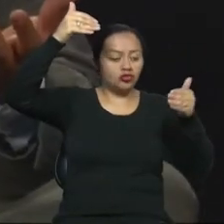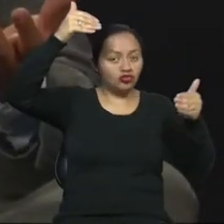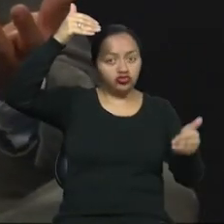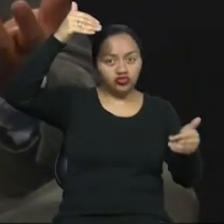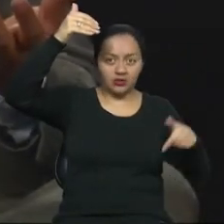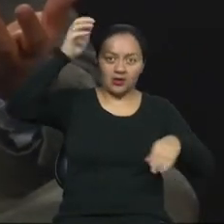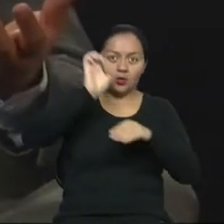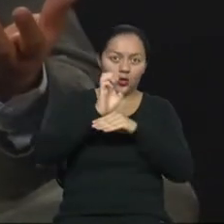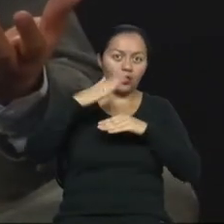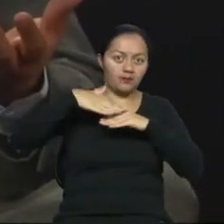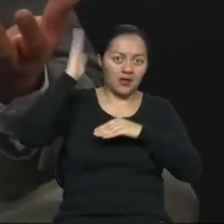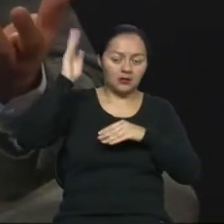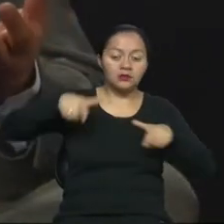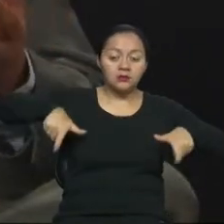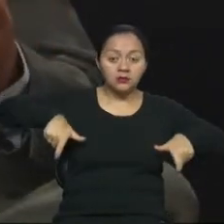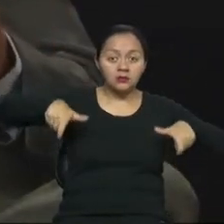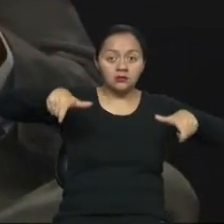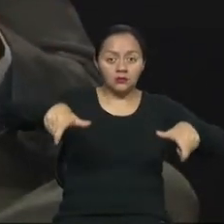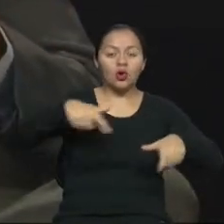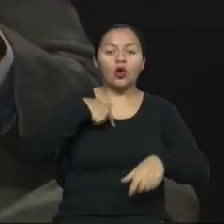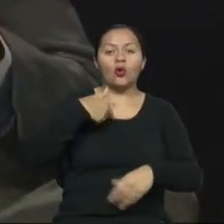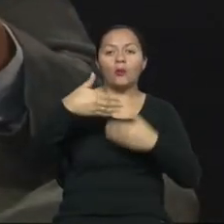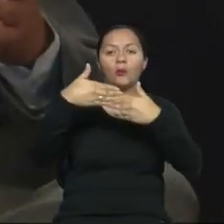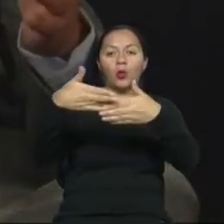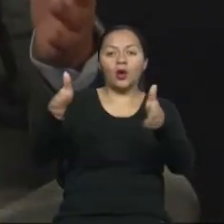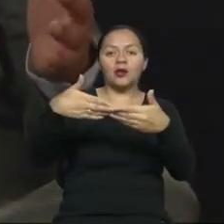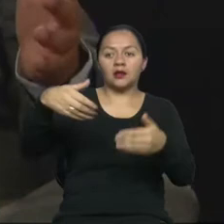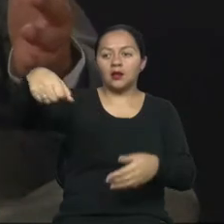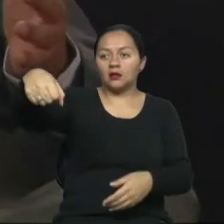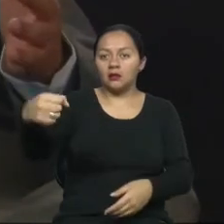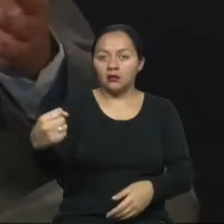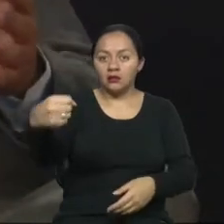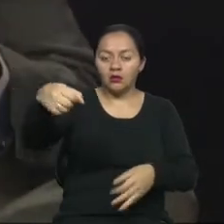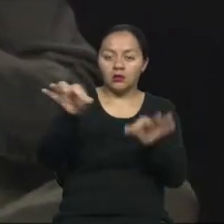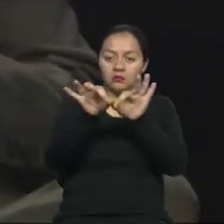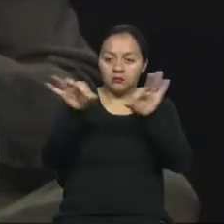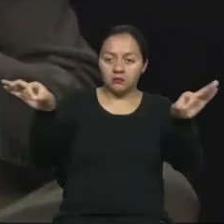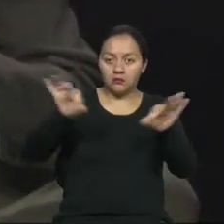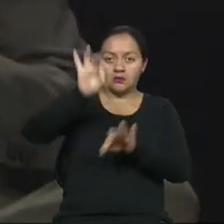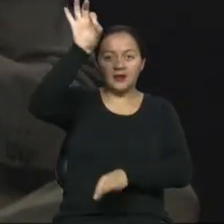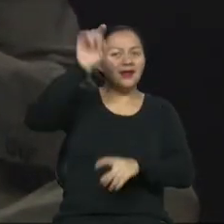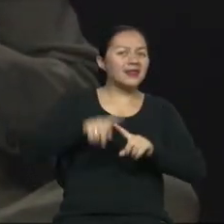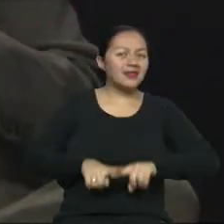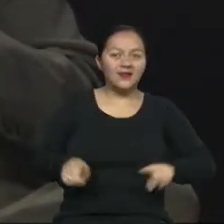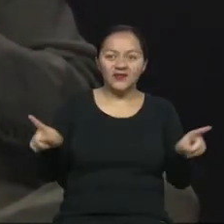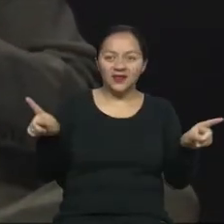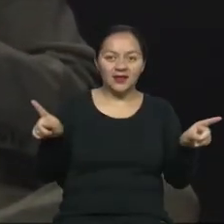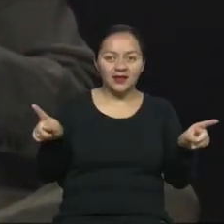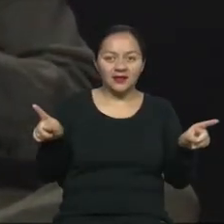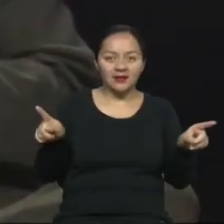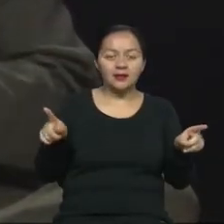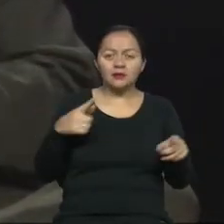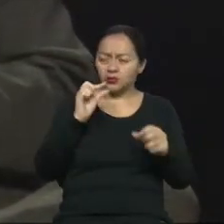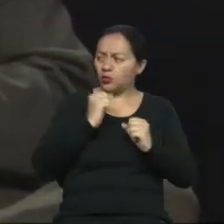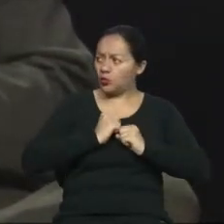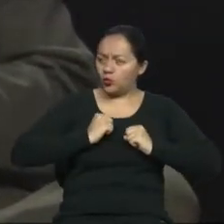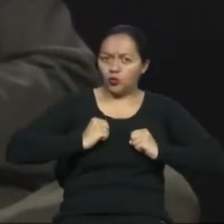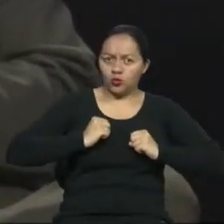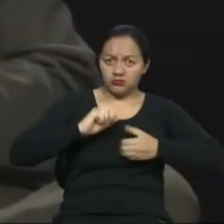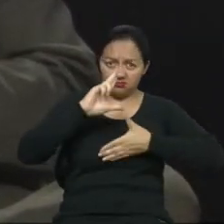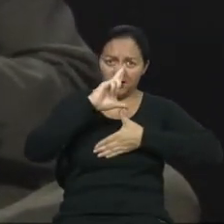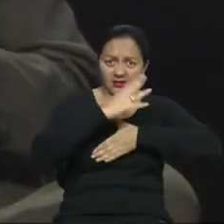de una manija en una puerta o simplemente anchos mínimos son diferentes. ¿Somos más gorditos los